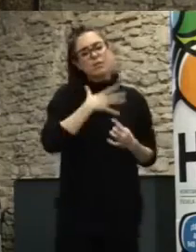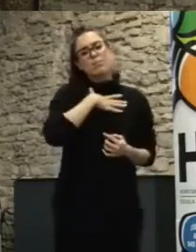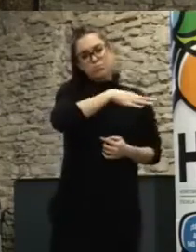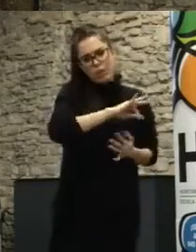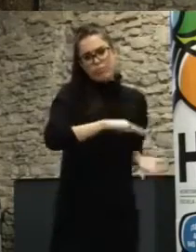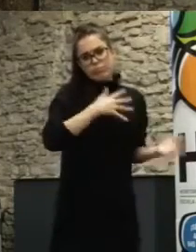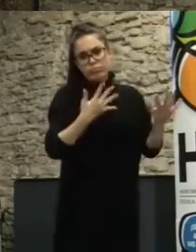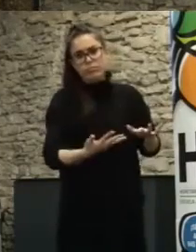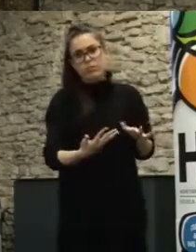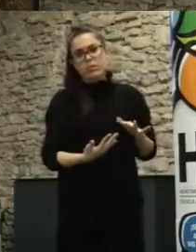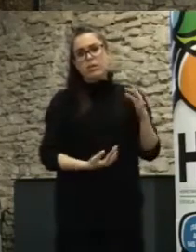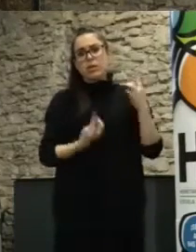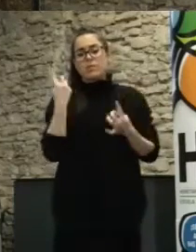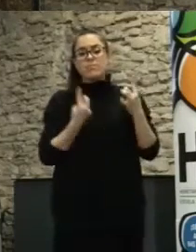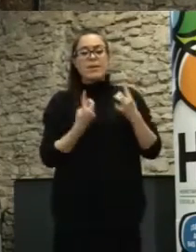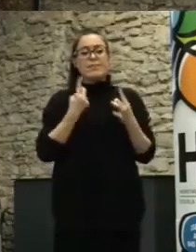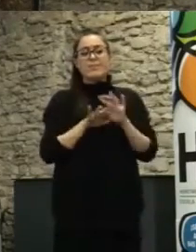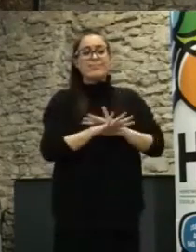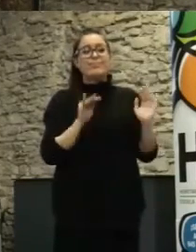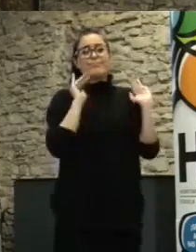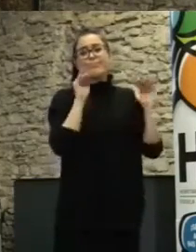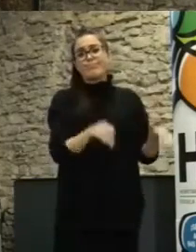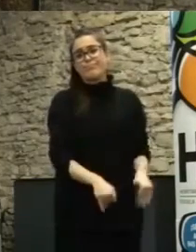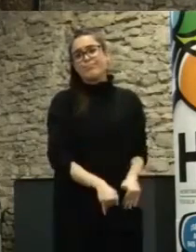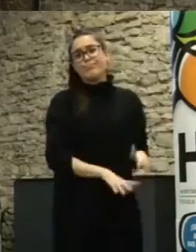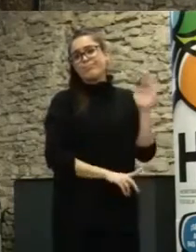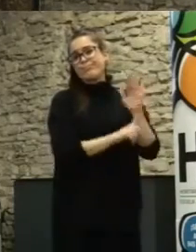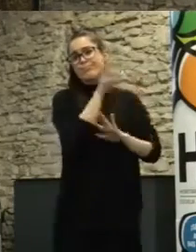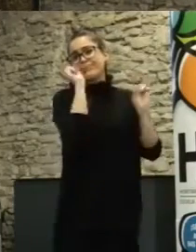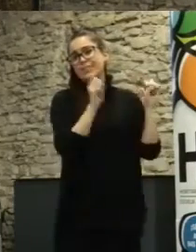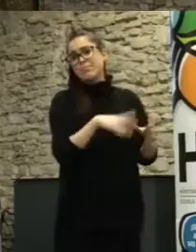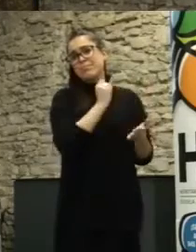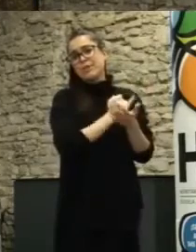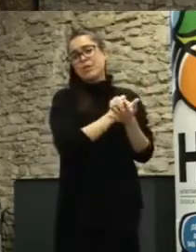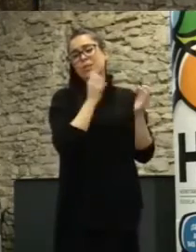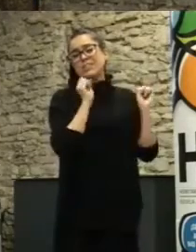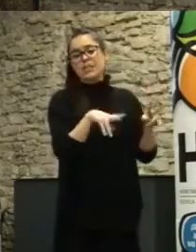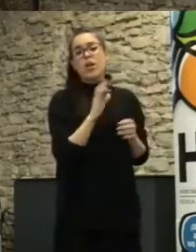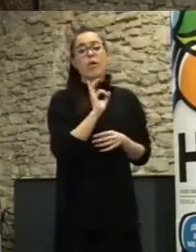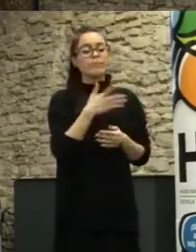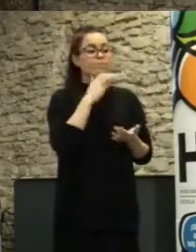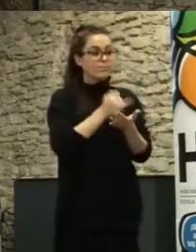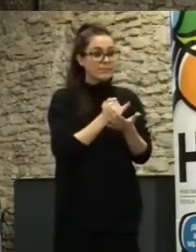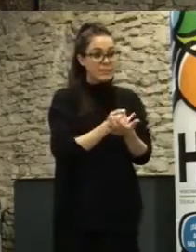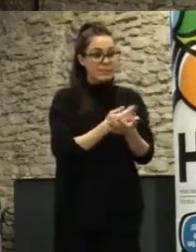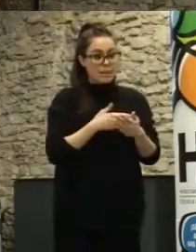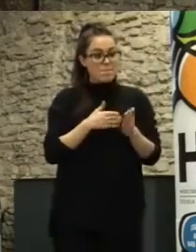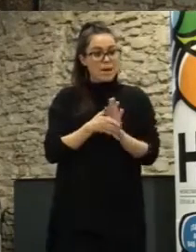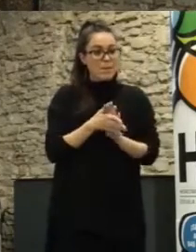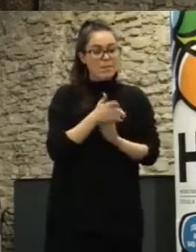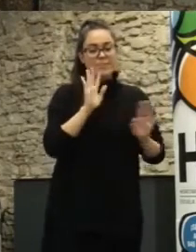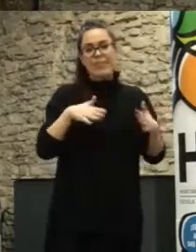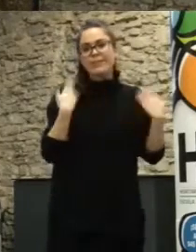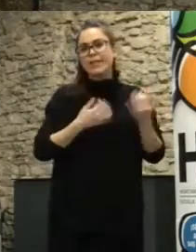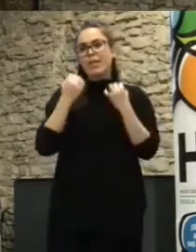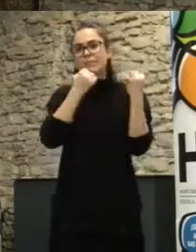otros casos pues se quedan de lado y no terminan de testarse o a lo mejor cuando se van a testar pues se encuentran con el muro de la administración